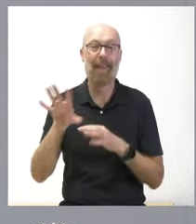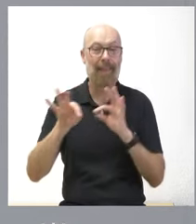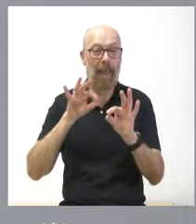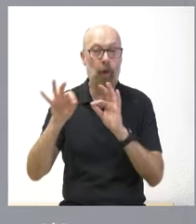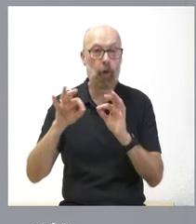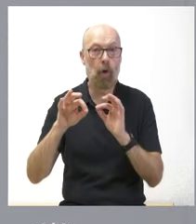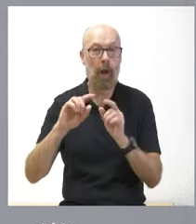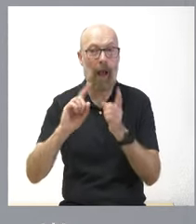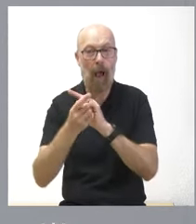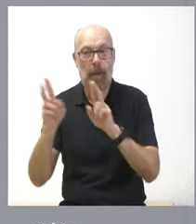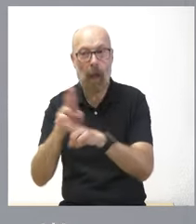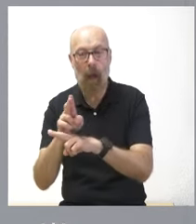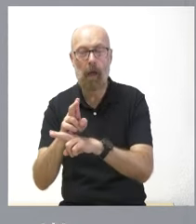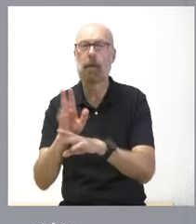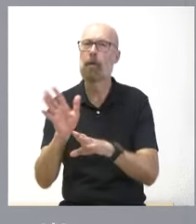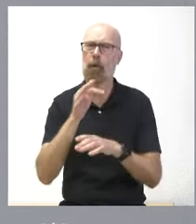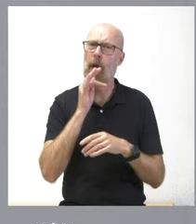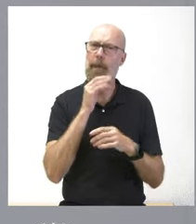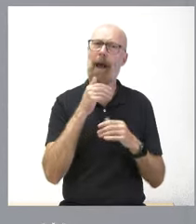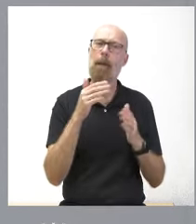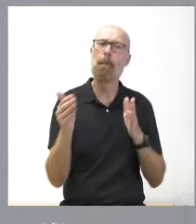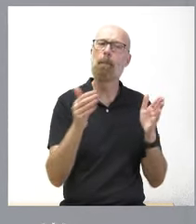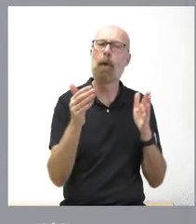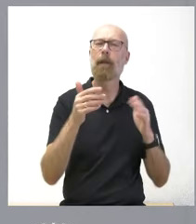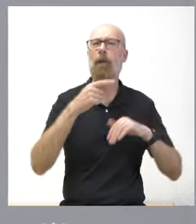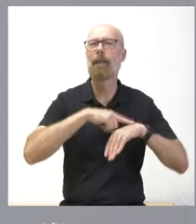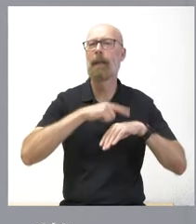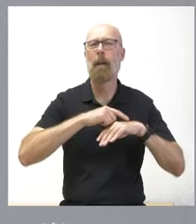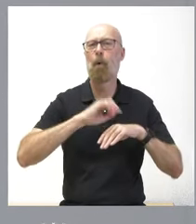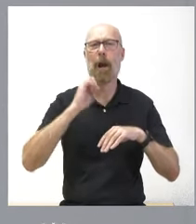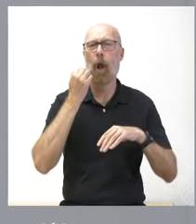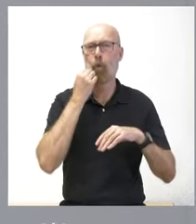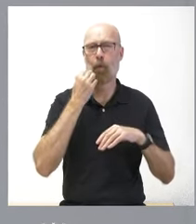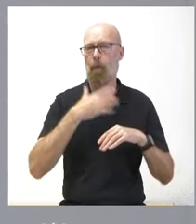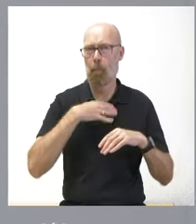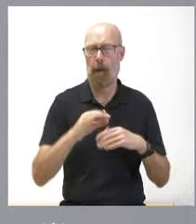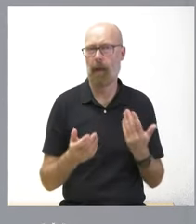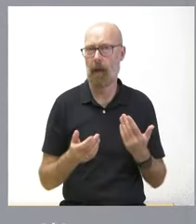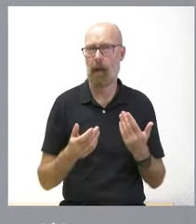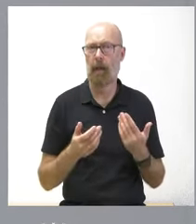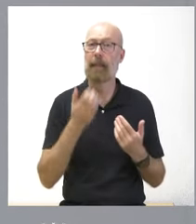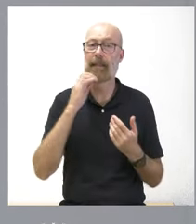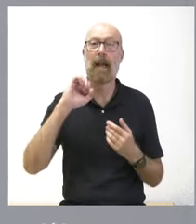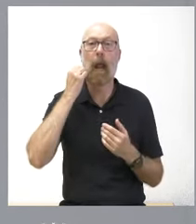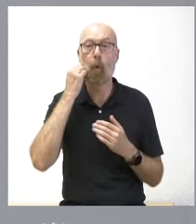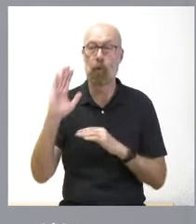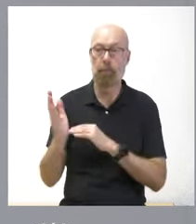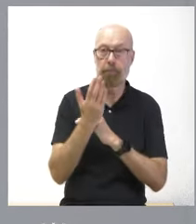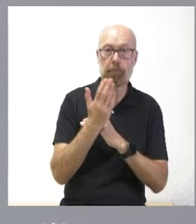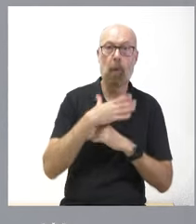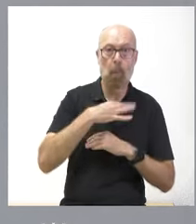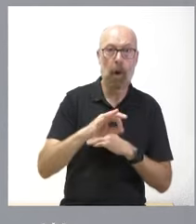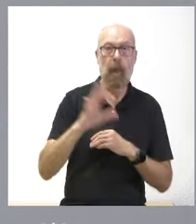de las posibles recursos por tanto los recursos se pueden presentar y si los recursos son conformes a la ley y también caben los procedimientos